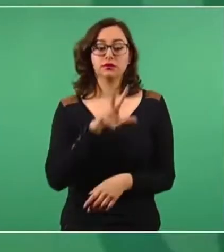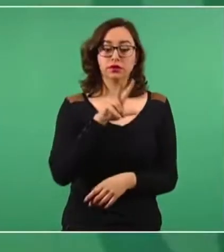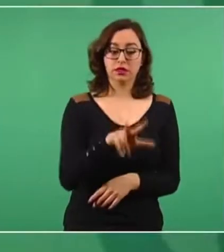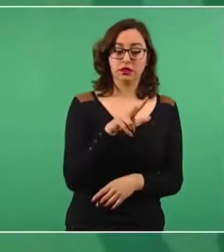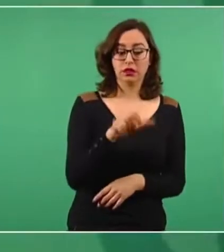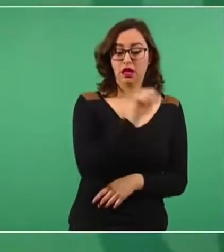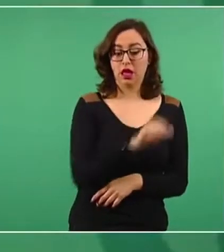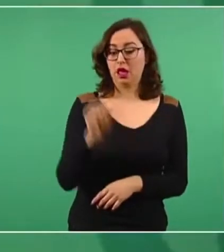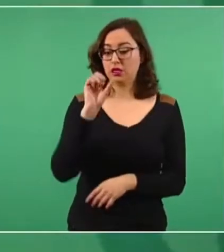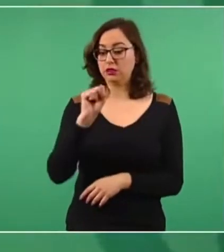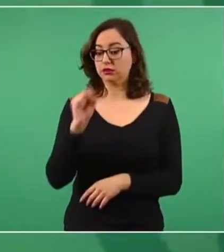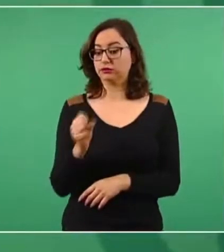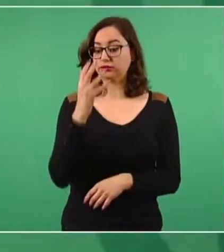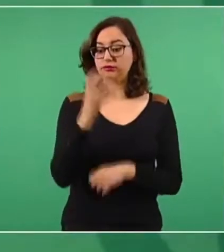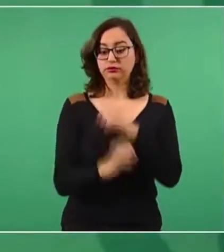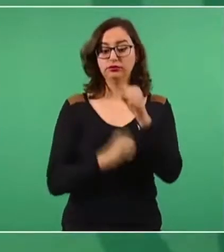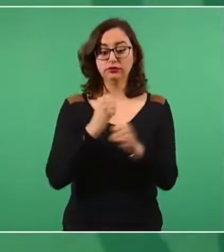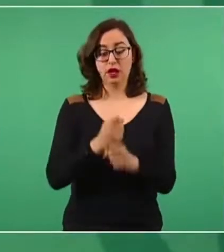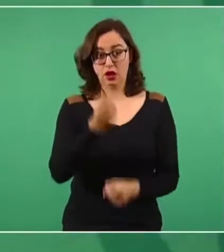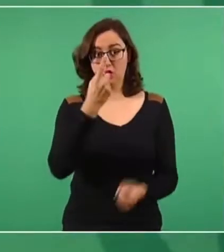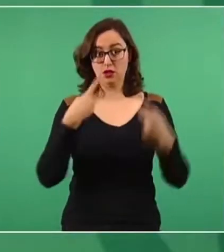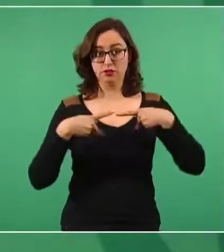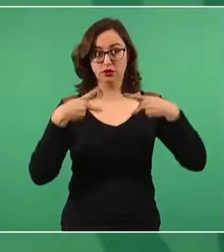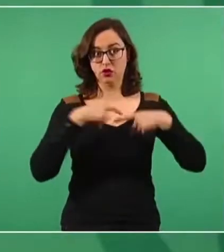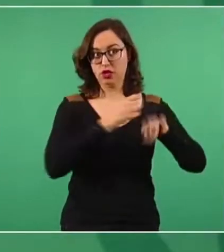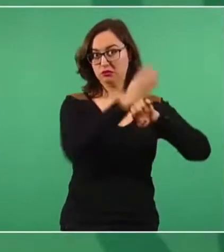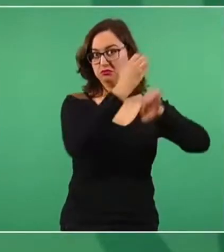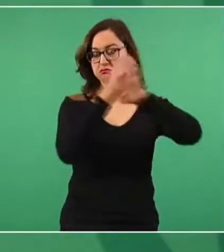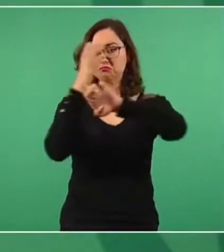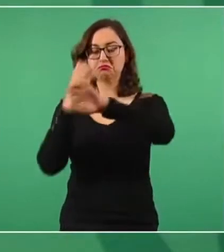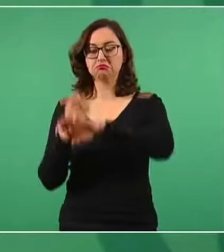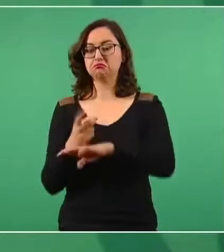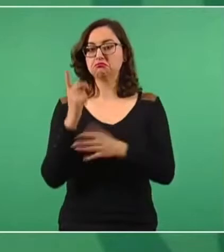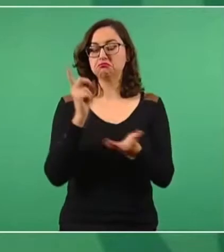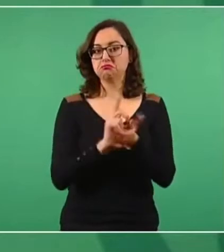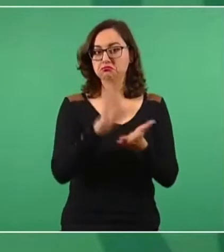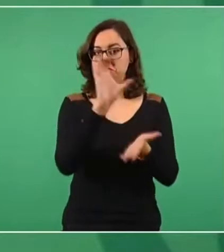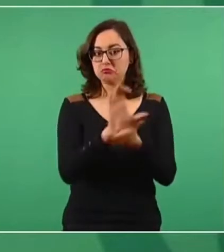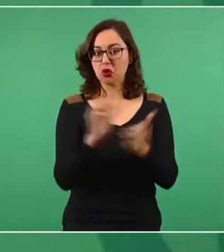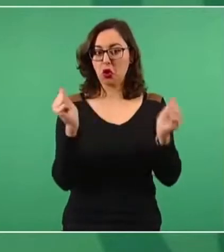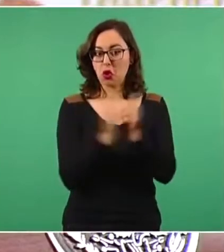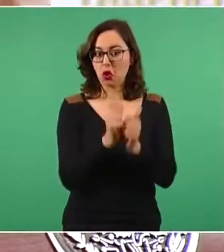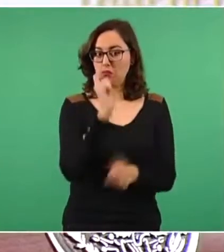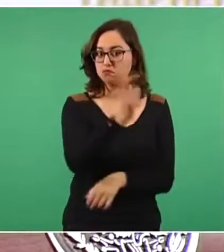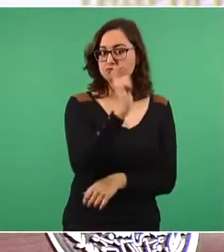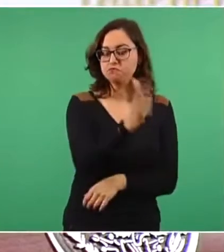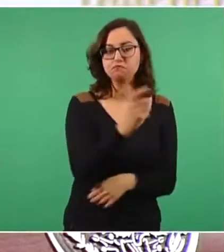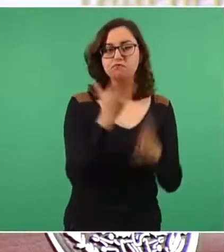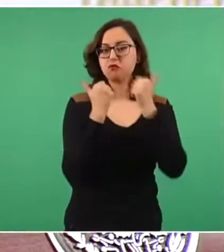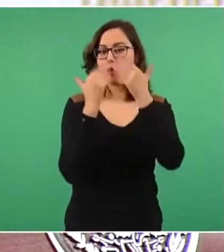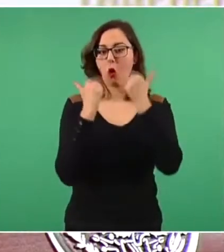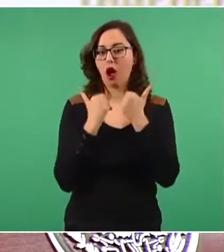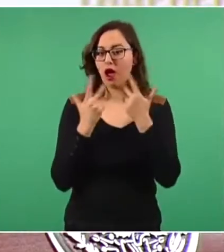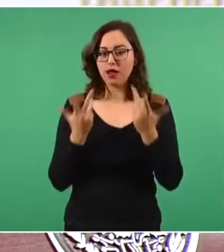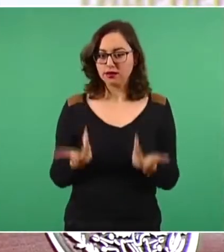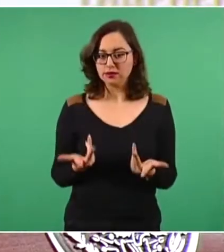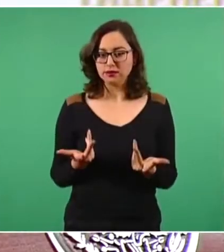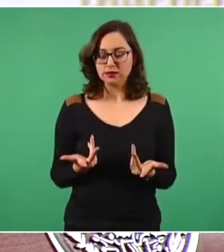que no están recibiendo pensión, ellos estarían en condiciones de aportar el 50 por ciento y nosotros